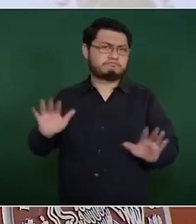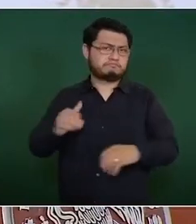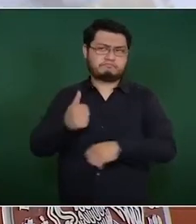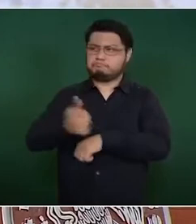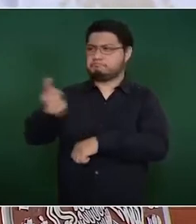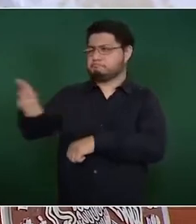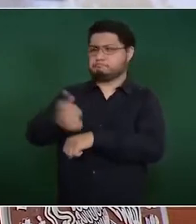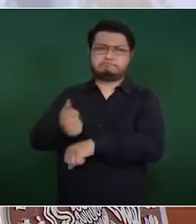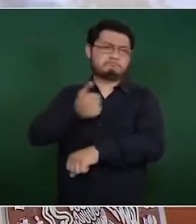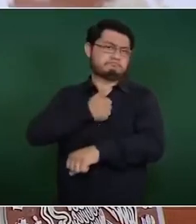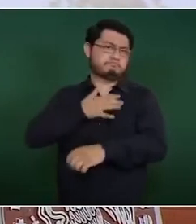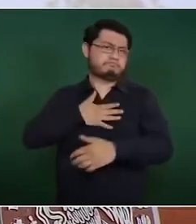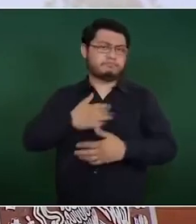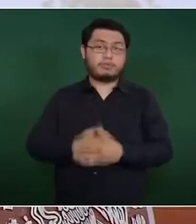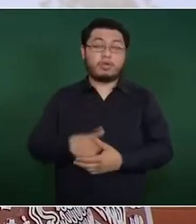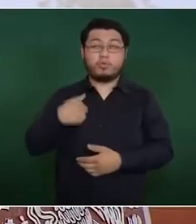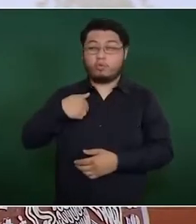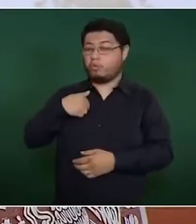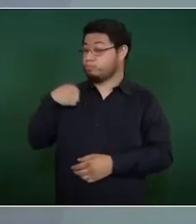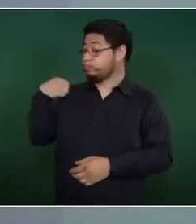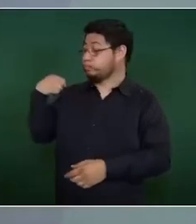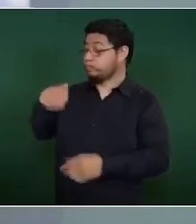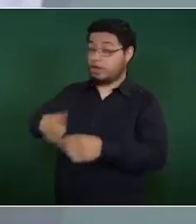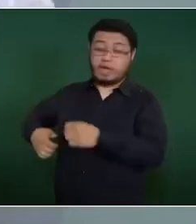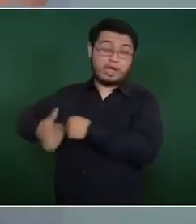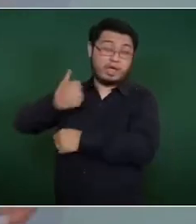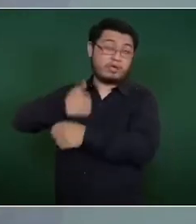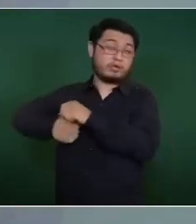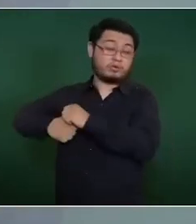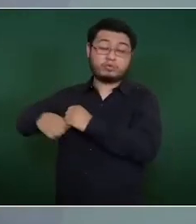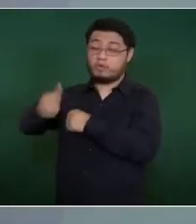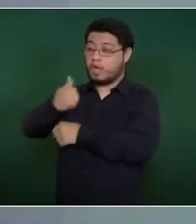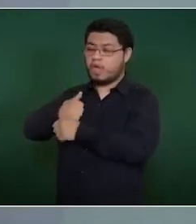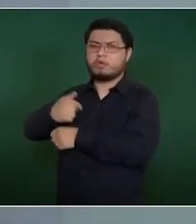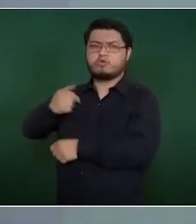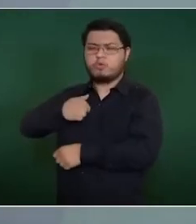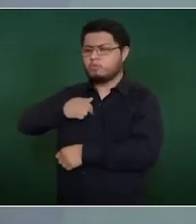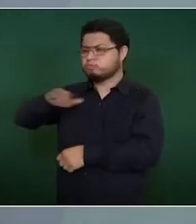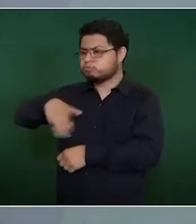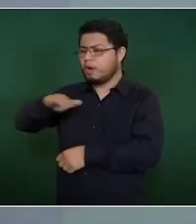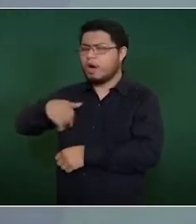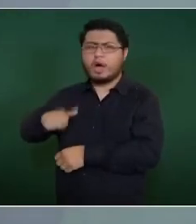Yo vengo luchando desde hace muchos años porque haya democracia en el país.